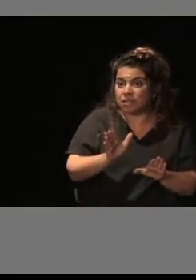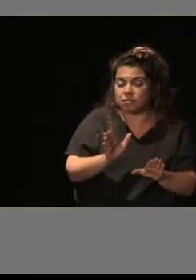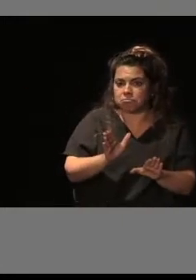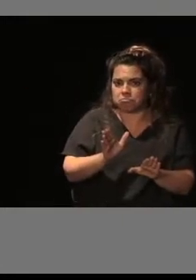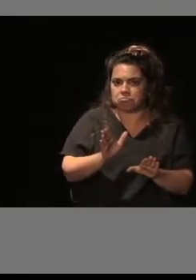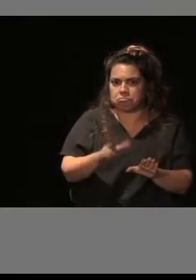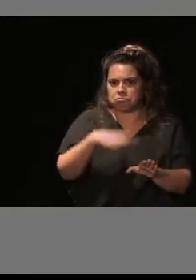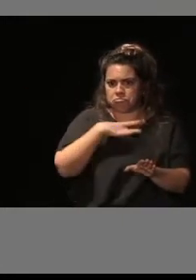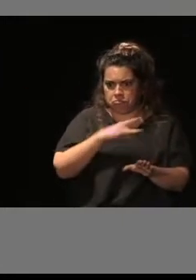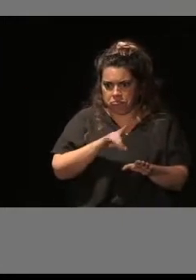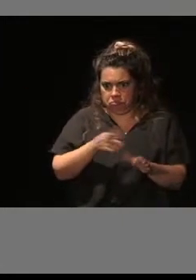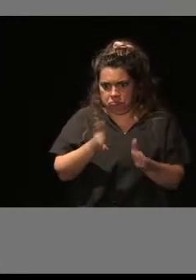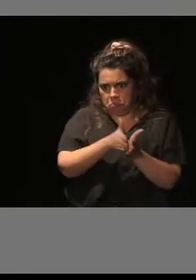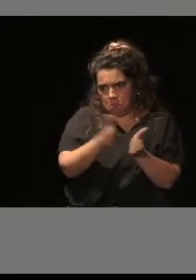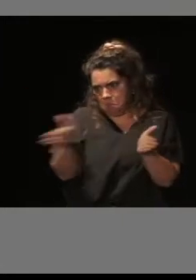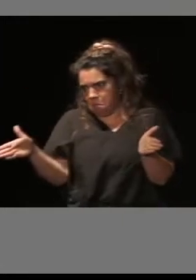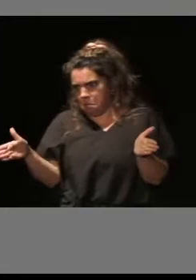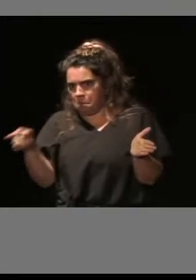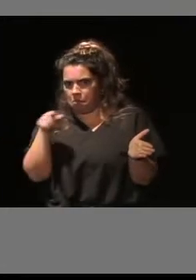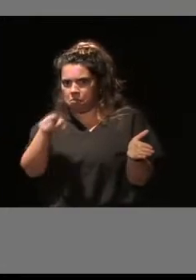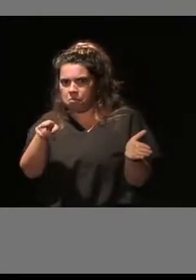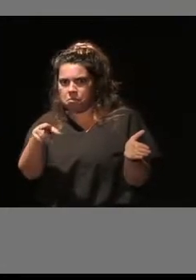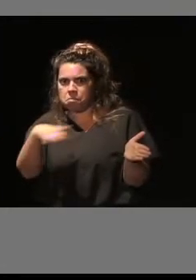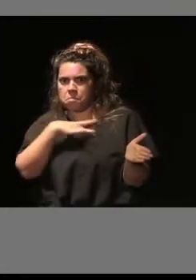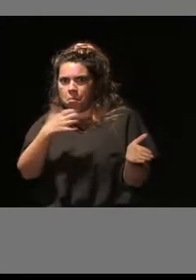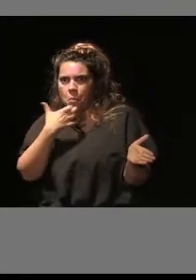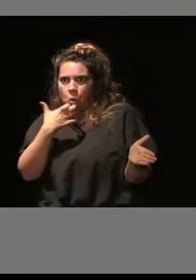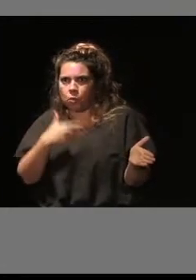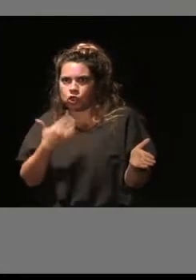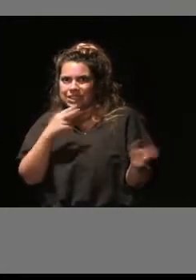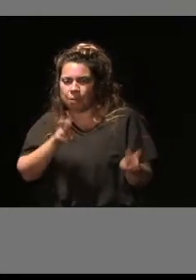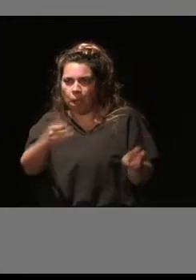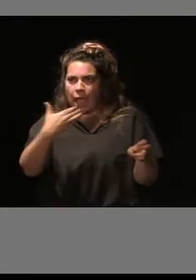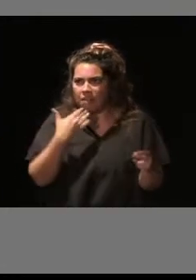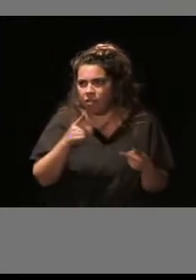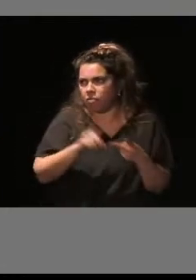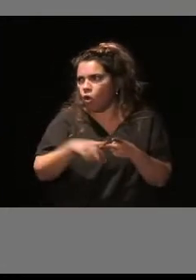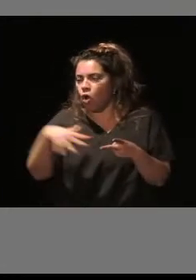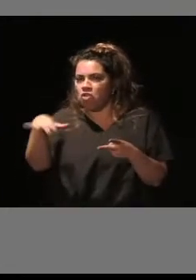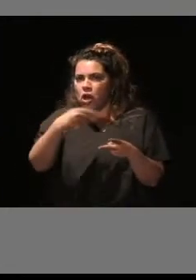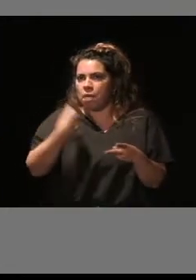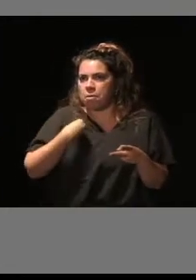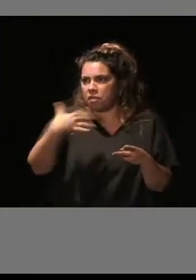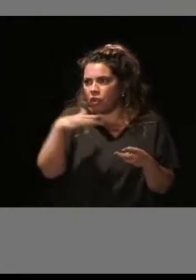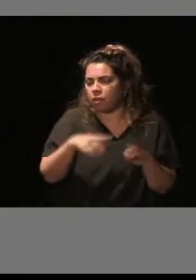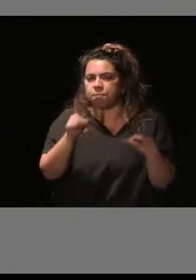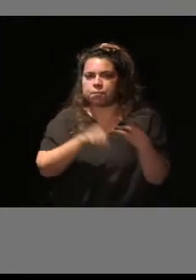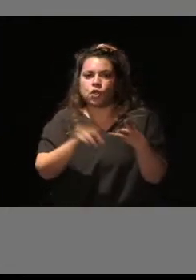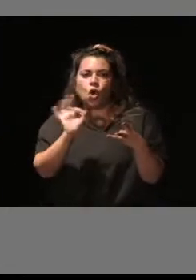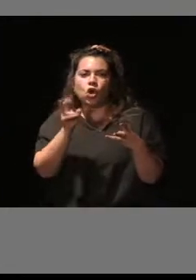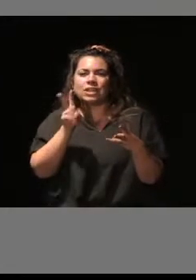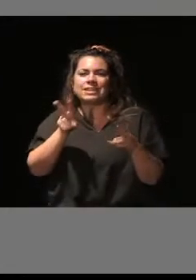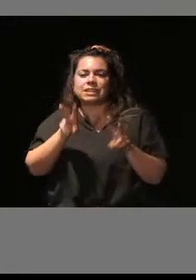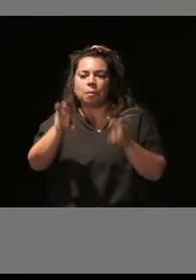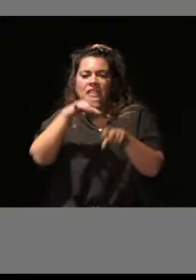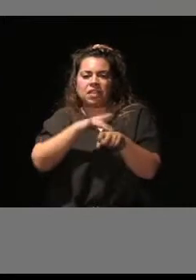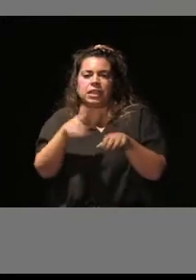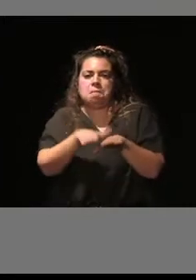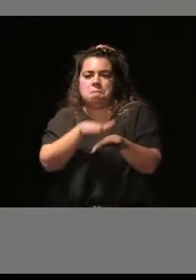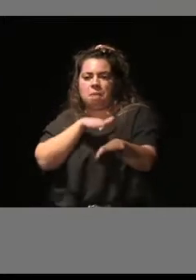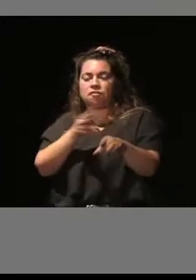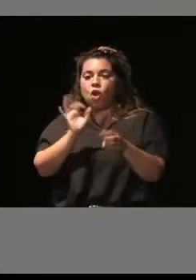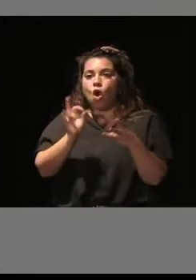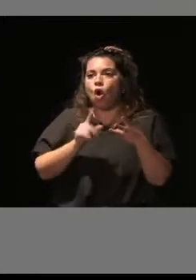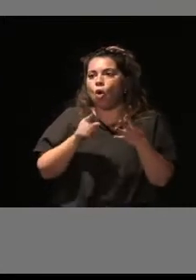encontrar una persona, sino que también puede vincularse a la edad, el lugar de residencia, la brecha digital, la discapacidad